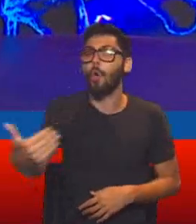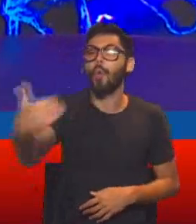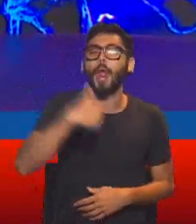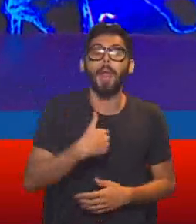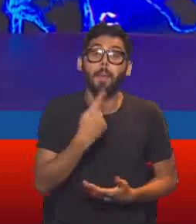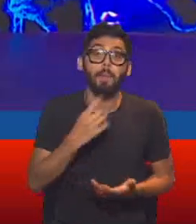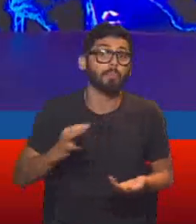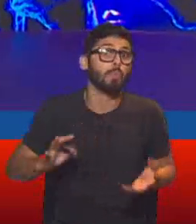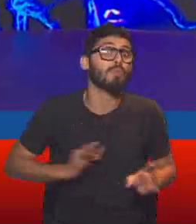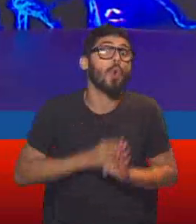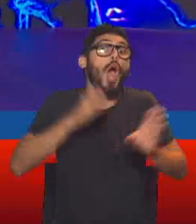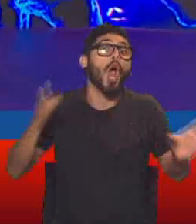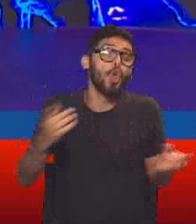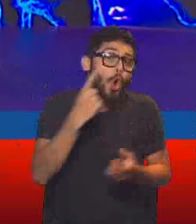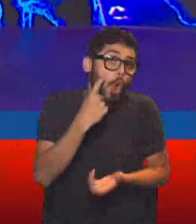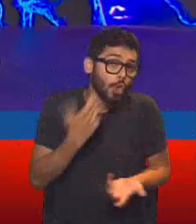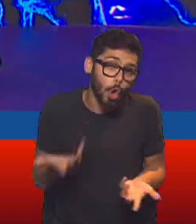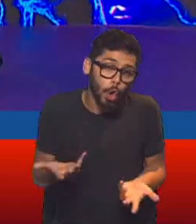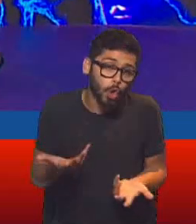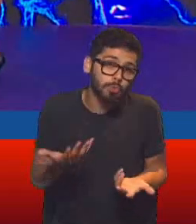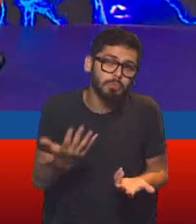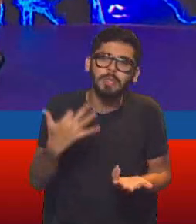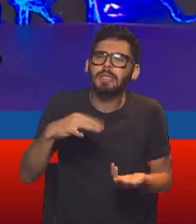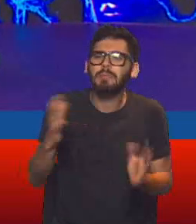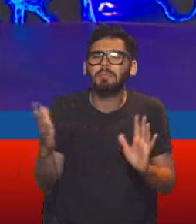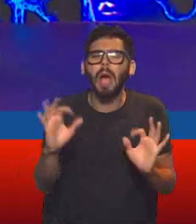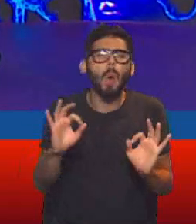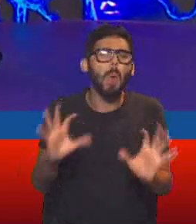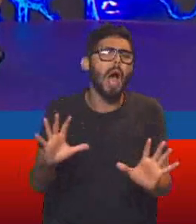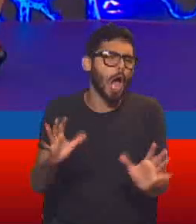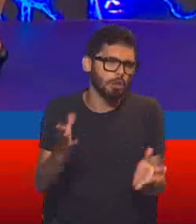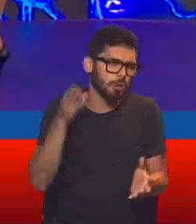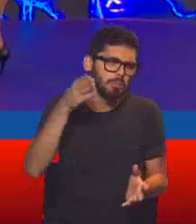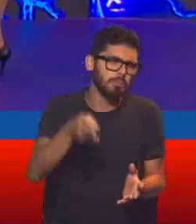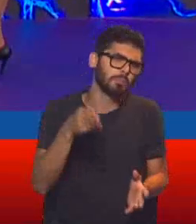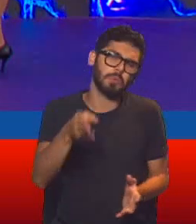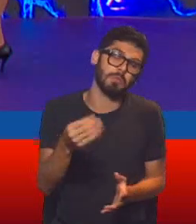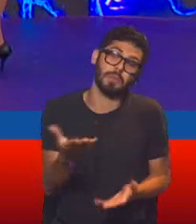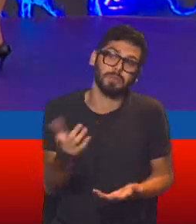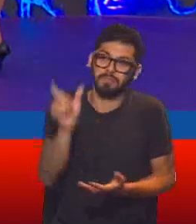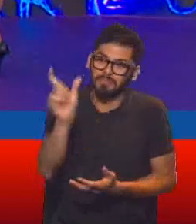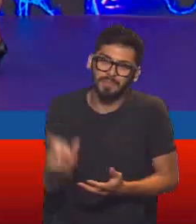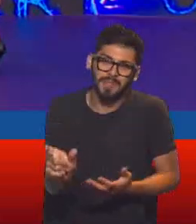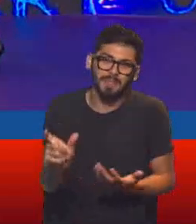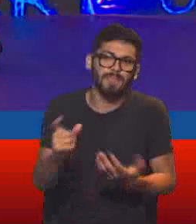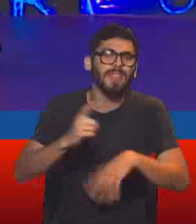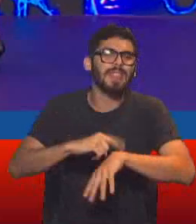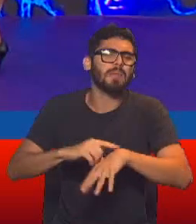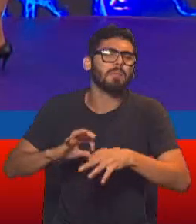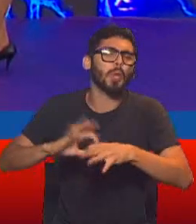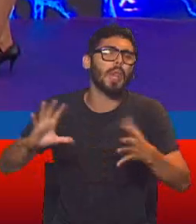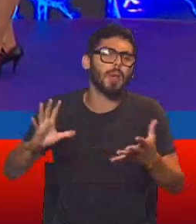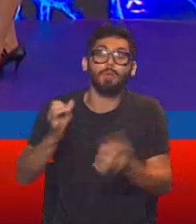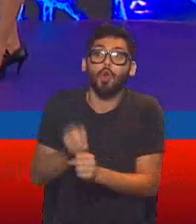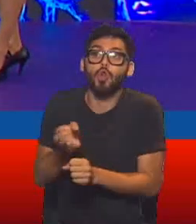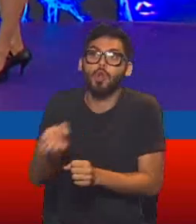su chequeo anual, que generalmente uno los pone en las épocas vacacionales porque el paciente está más libre, no tiene que estar